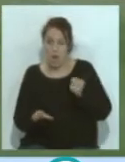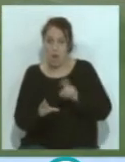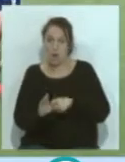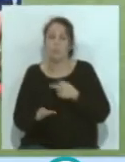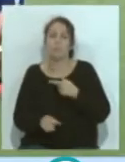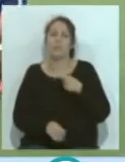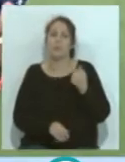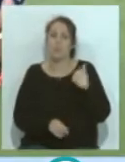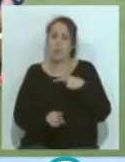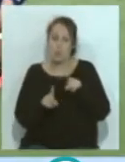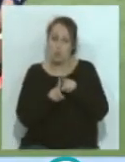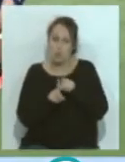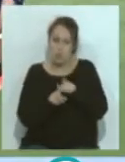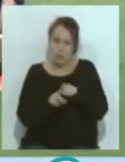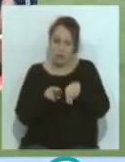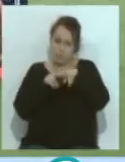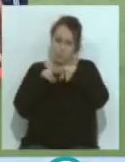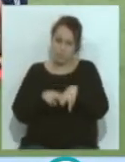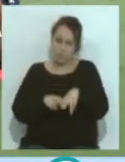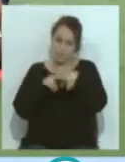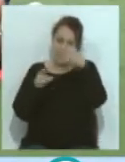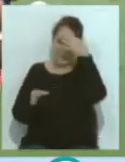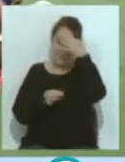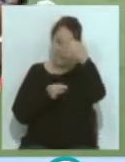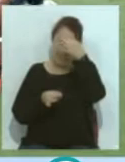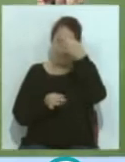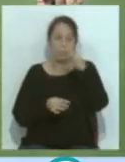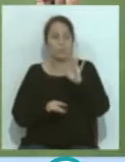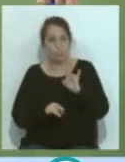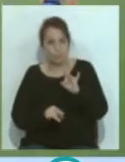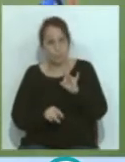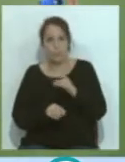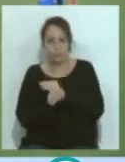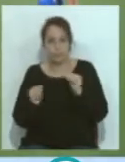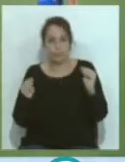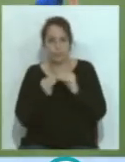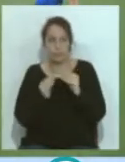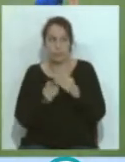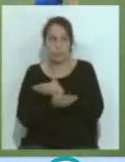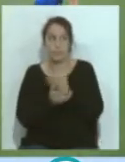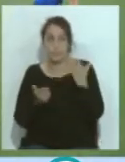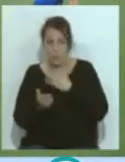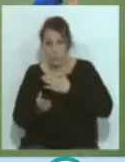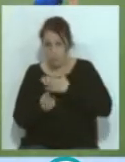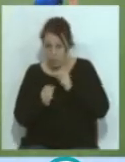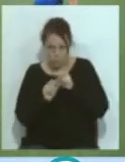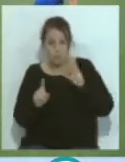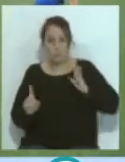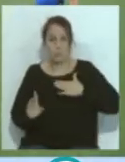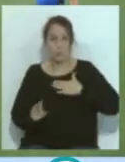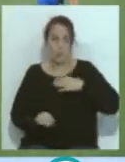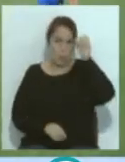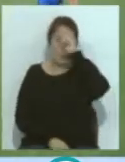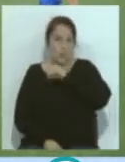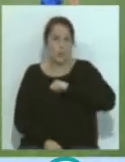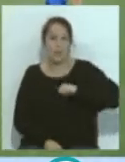mirado con lupa. Mirado con lupa, bajo mi punto de vista, yo creo que es